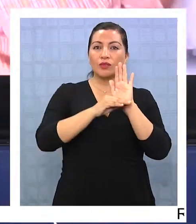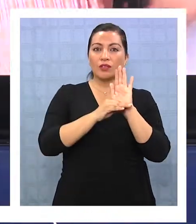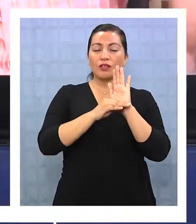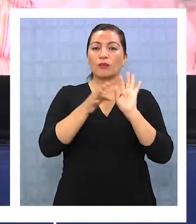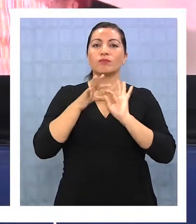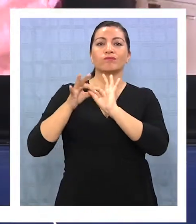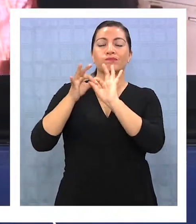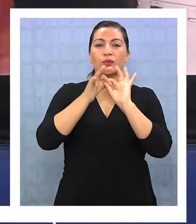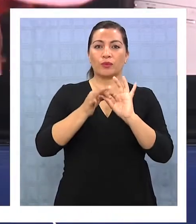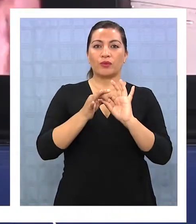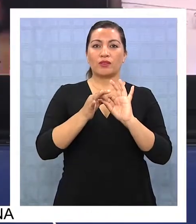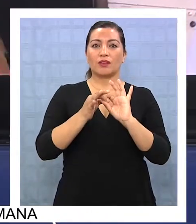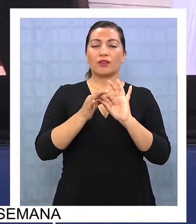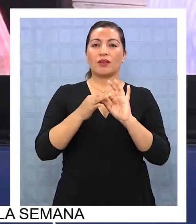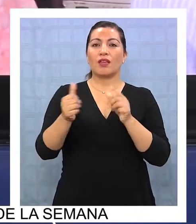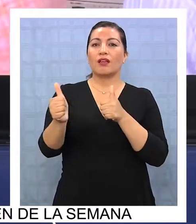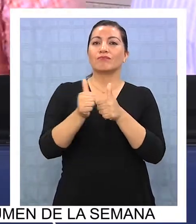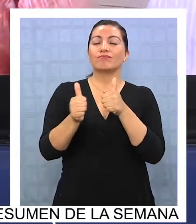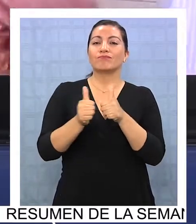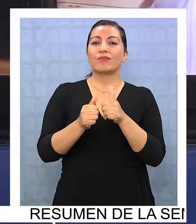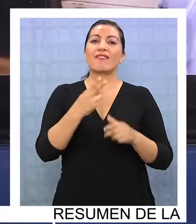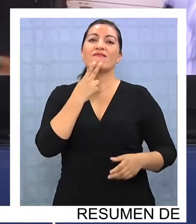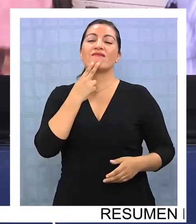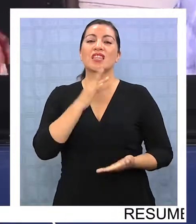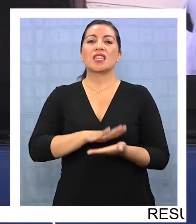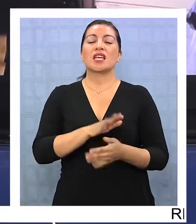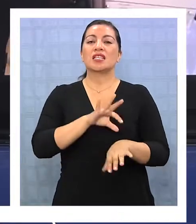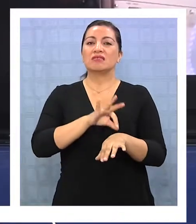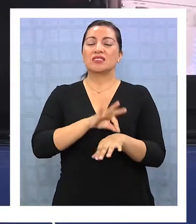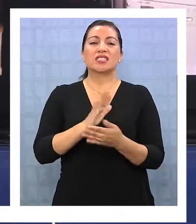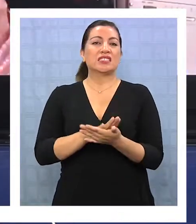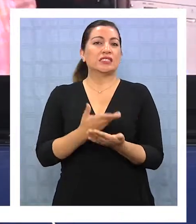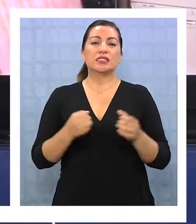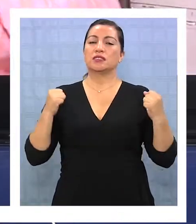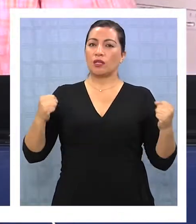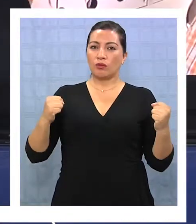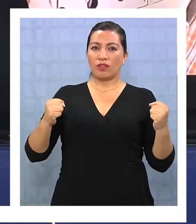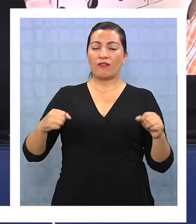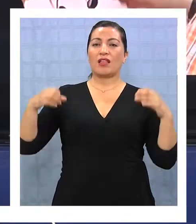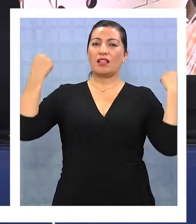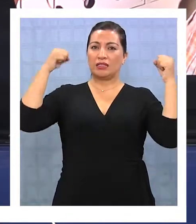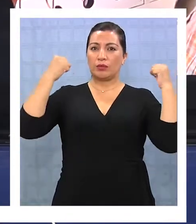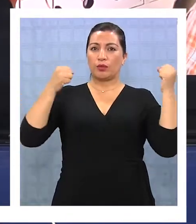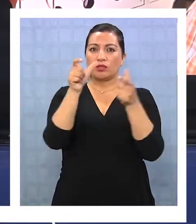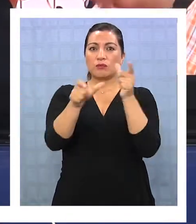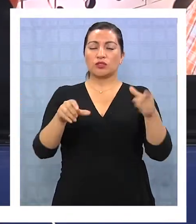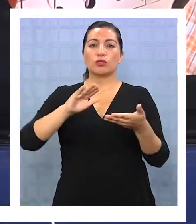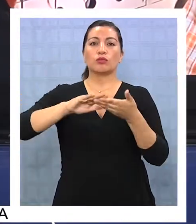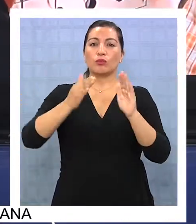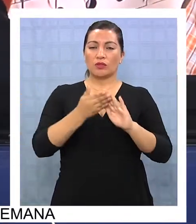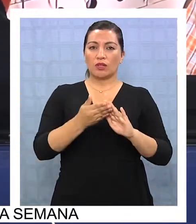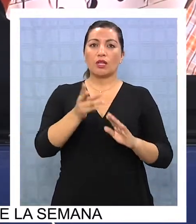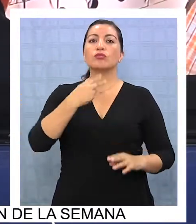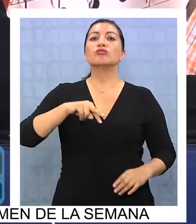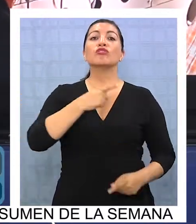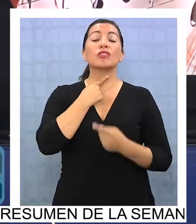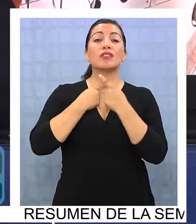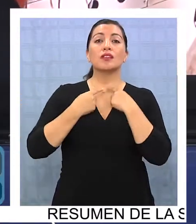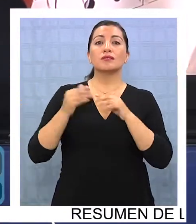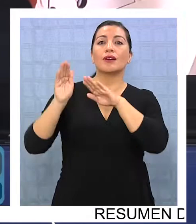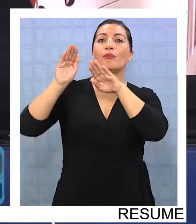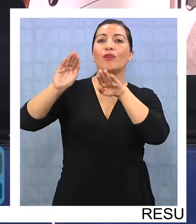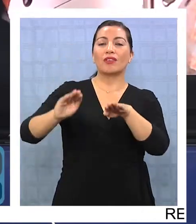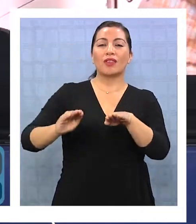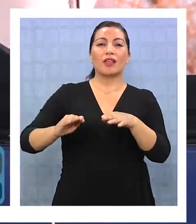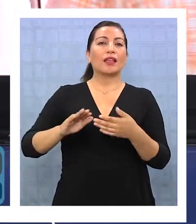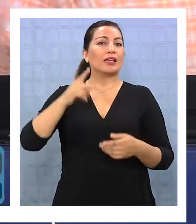programas que vayan acercando la actividad física, la vida saludable y el deporte en la comunidad, sino también nos interesa poder apoyar